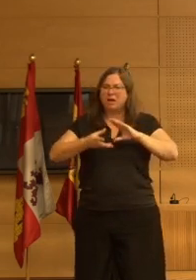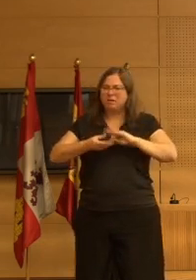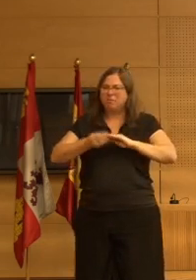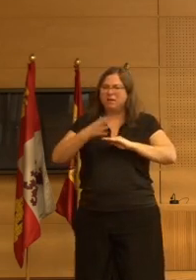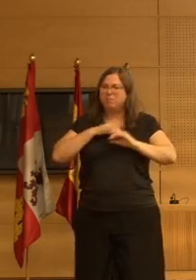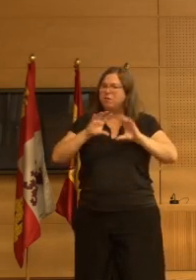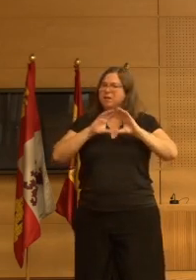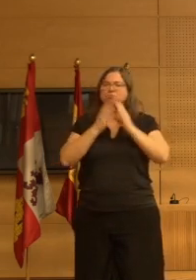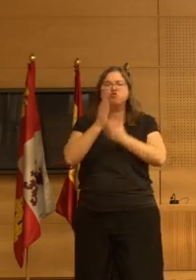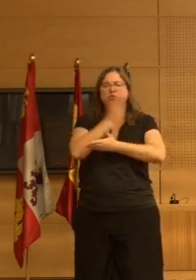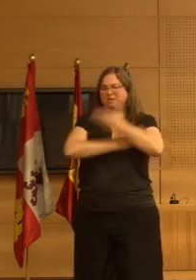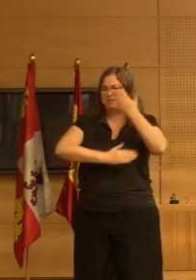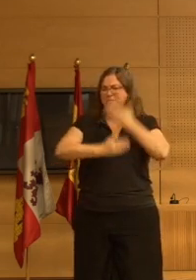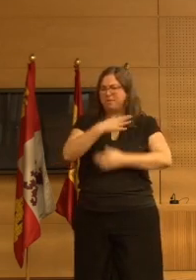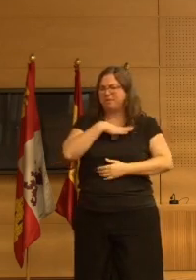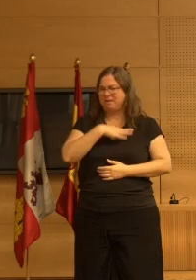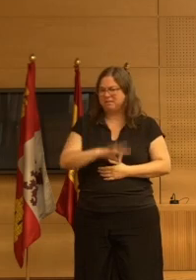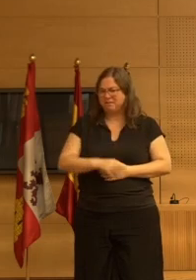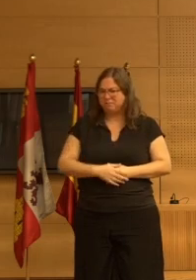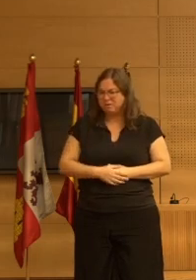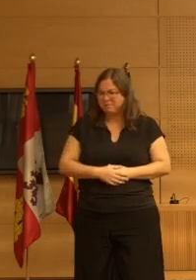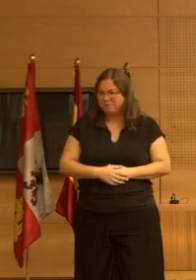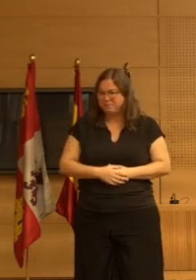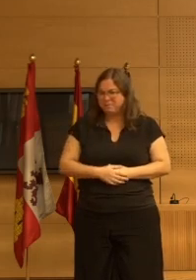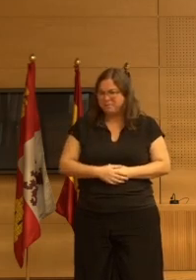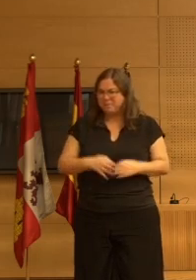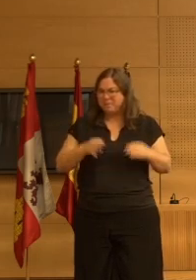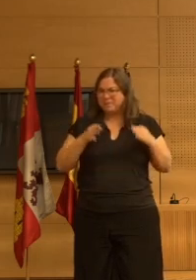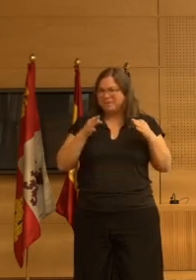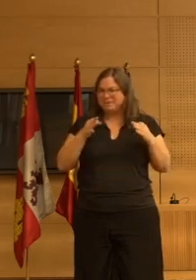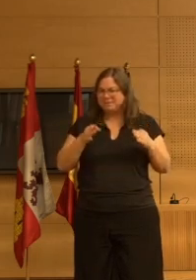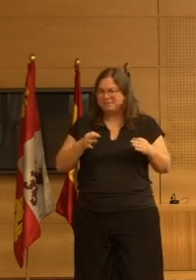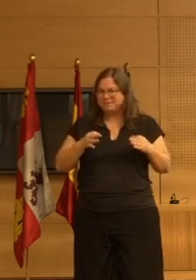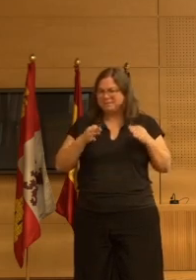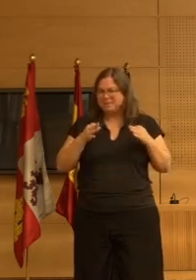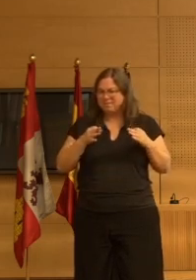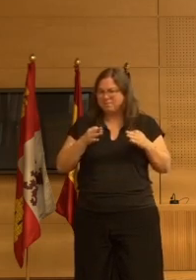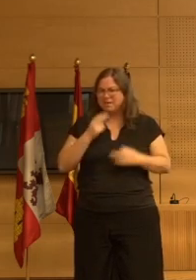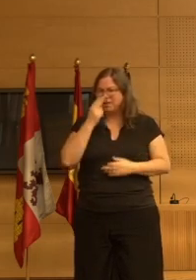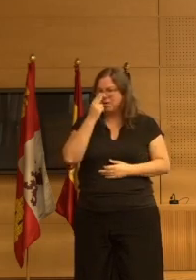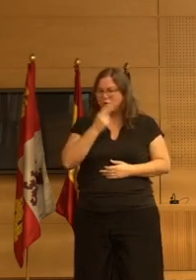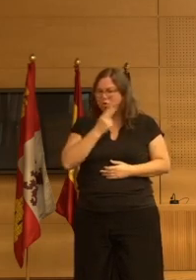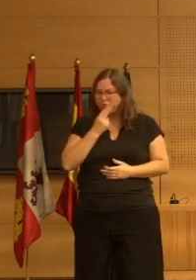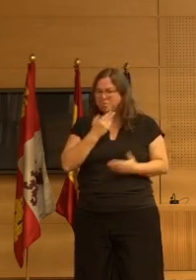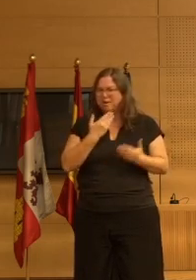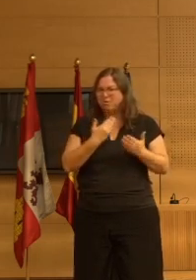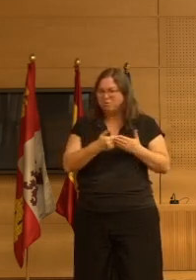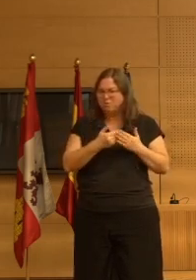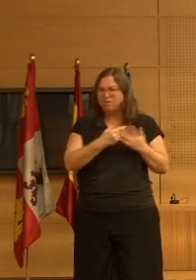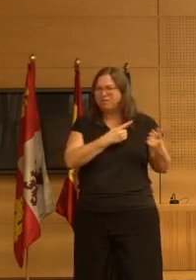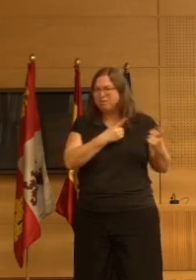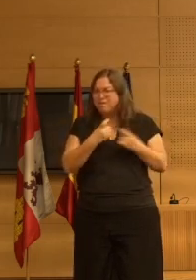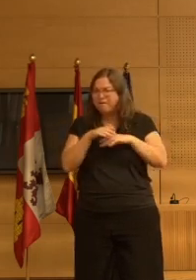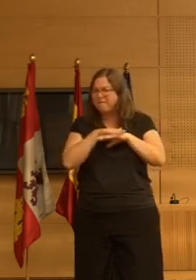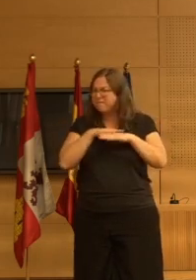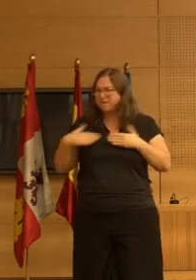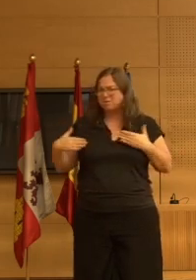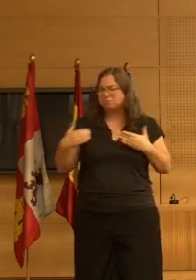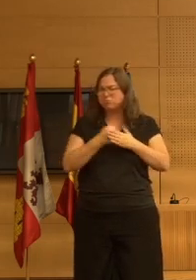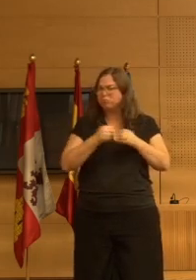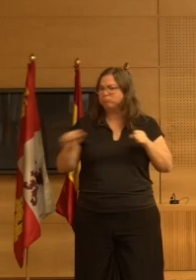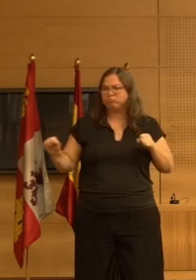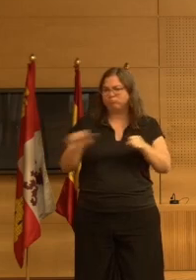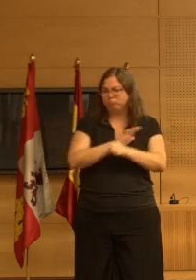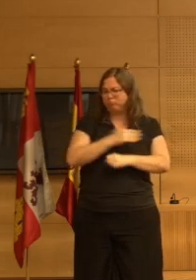siempre como comentaba Rubén confirmar comprobar que todas las necesidades básicas están